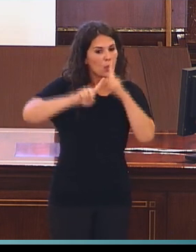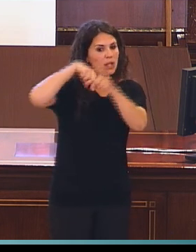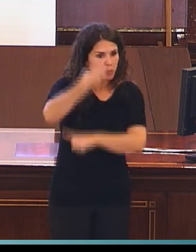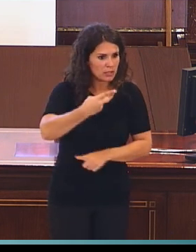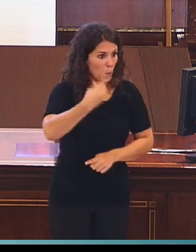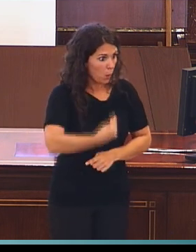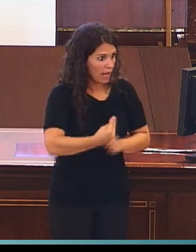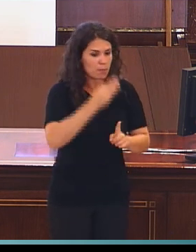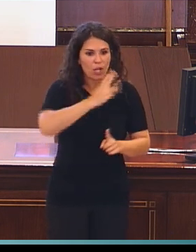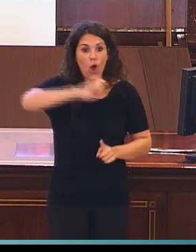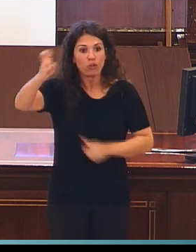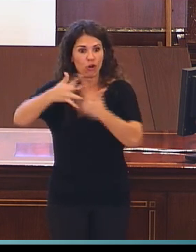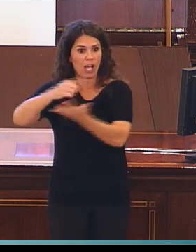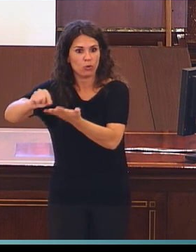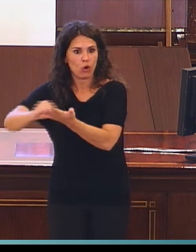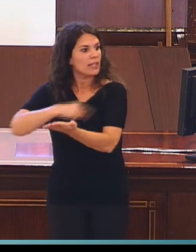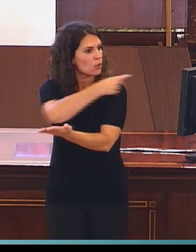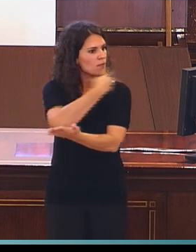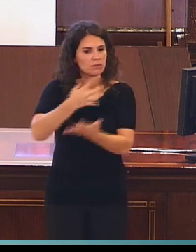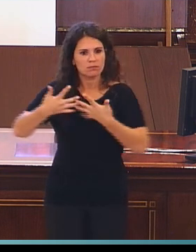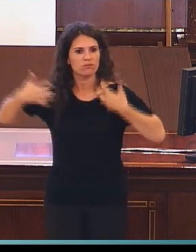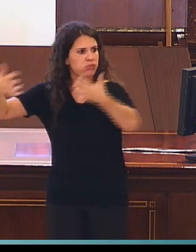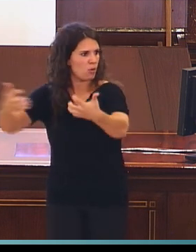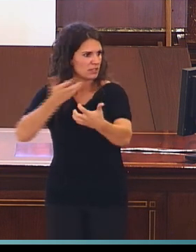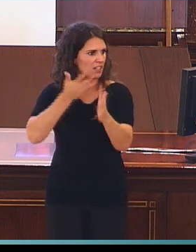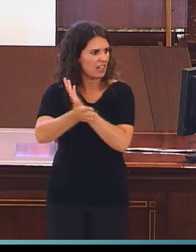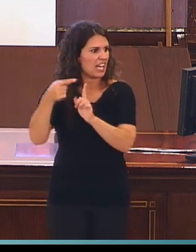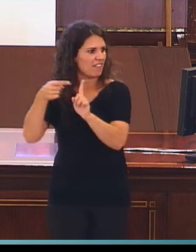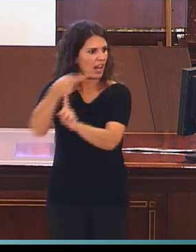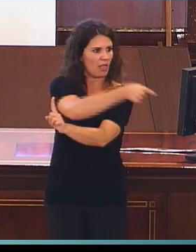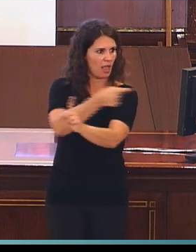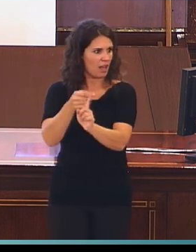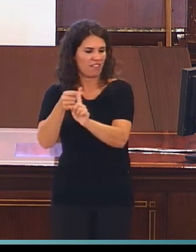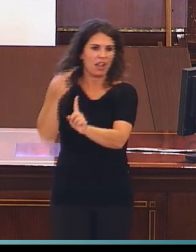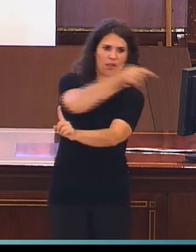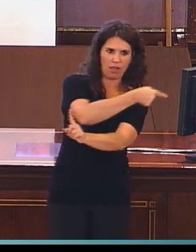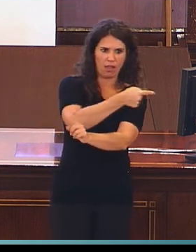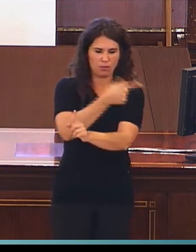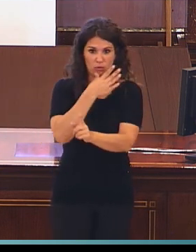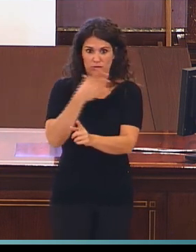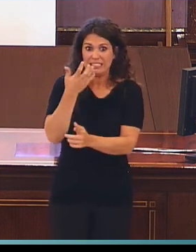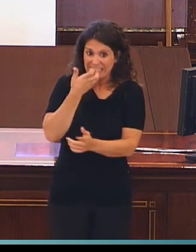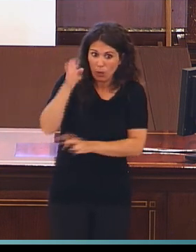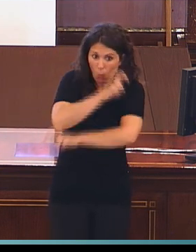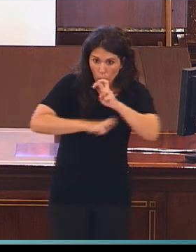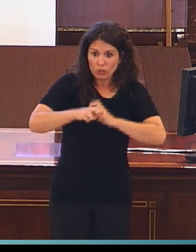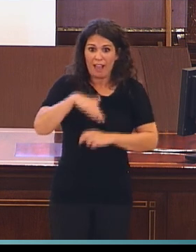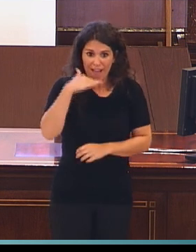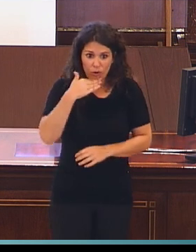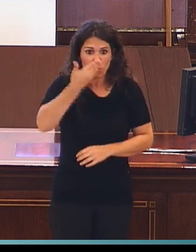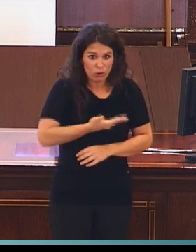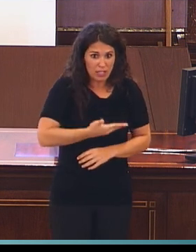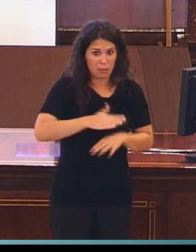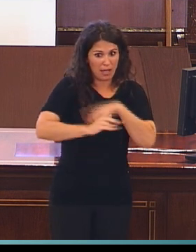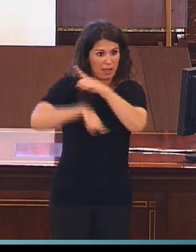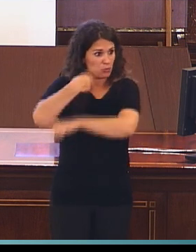autores. Lo que quiere decir que han tenido cierta influencia en la investigación. Bueno, pues, si buscamos aquellos que han sido citados al